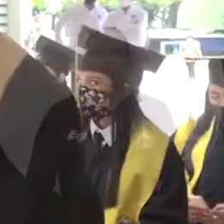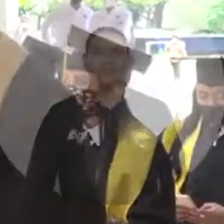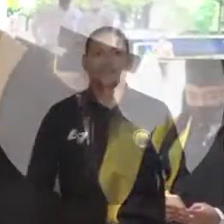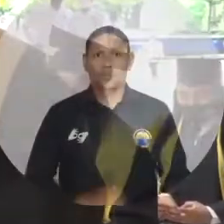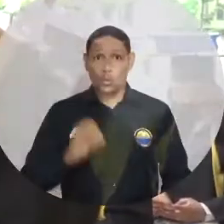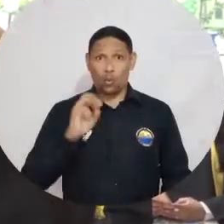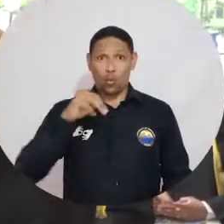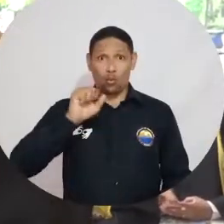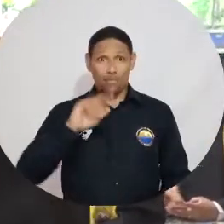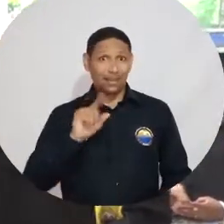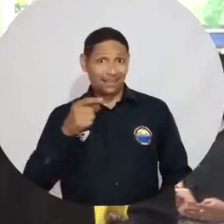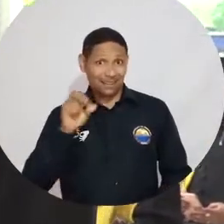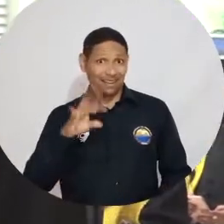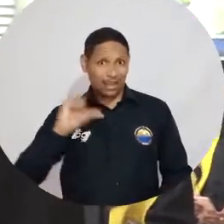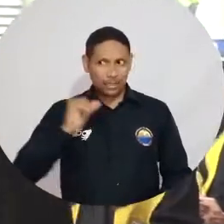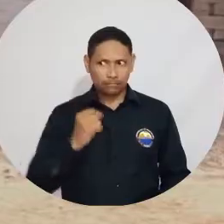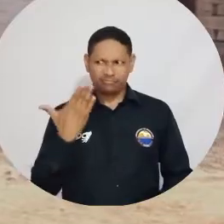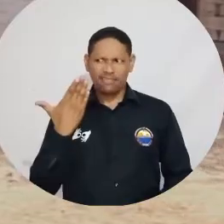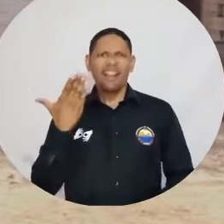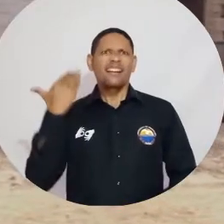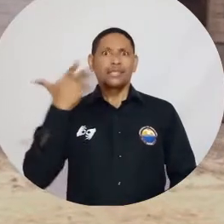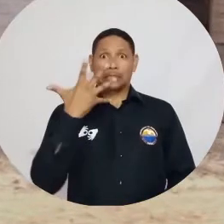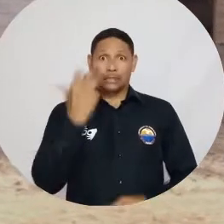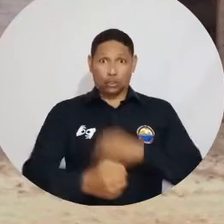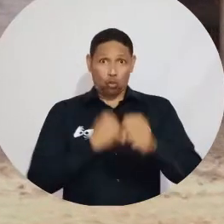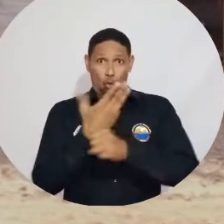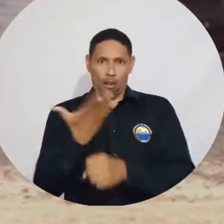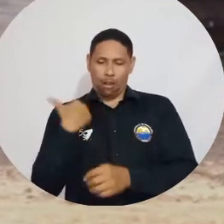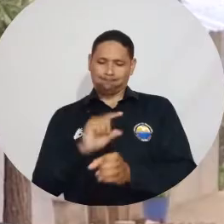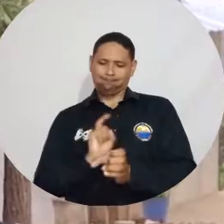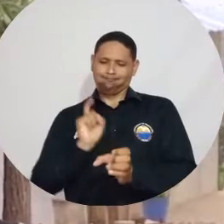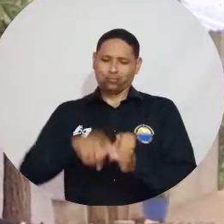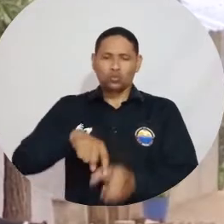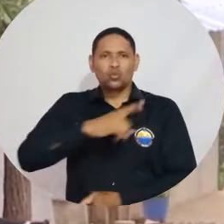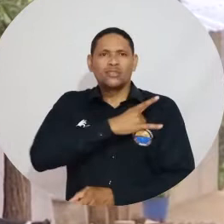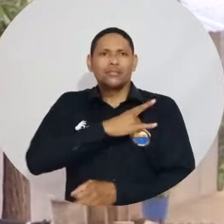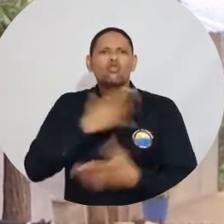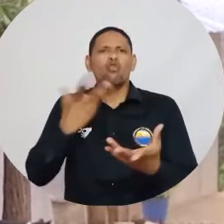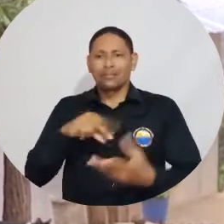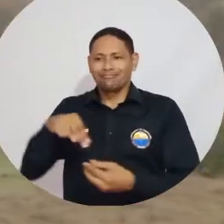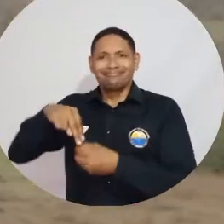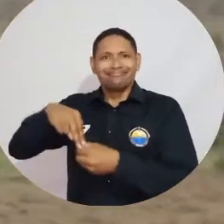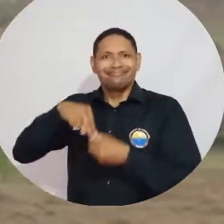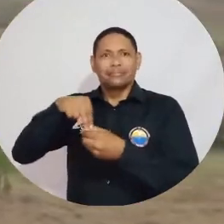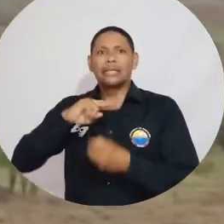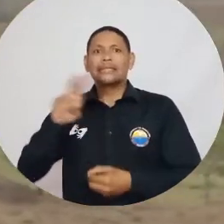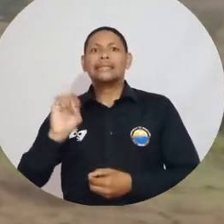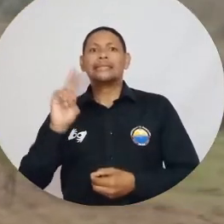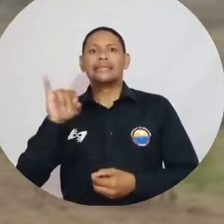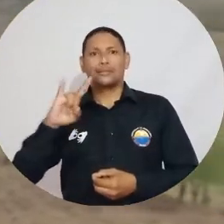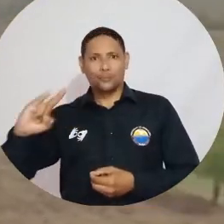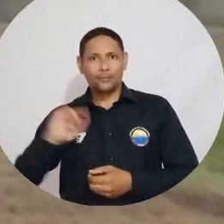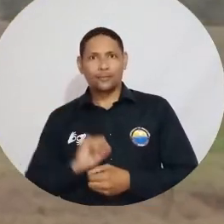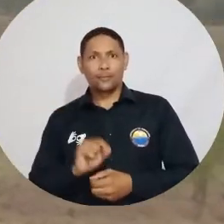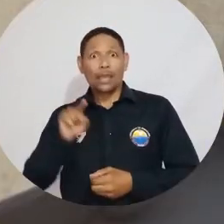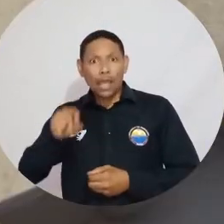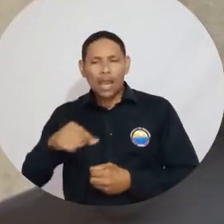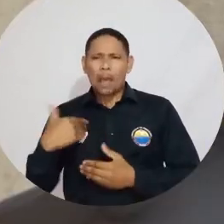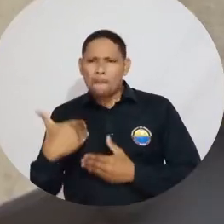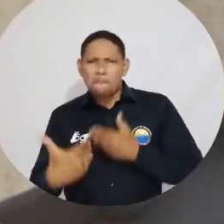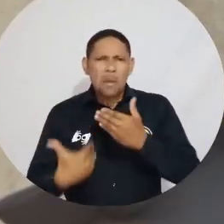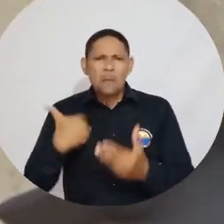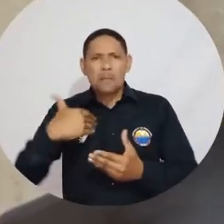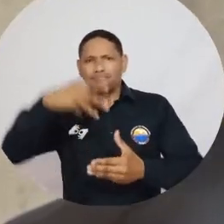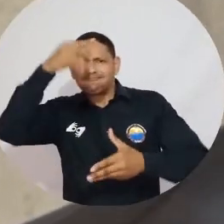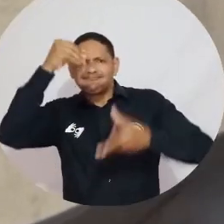Omar García Abad llegó a la universidad hace cinco años desde el resguardo indígena CENU de San Andrés de Sotavento. Su paso estuvo marcado por